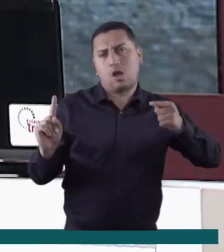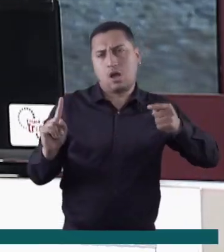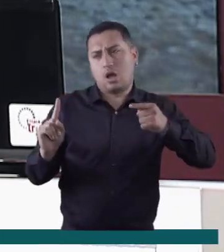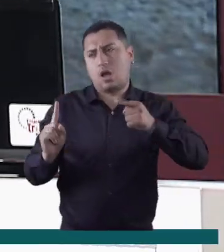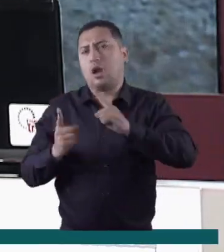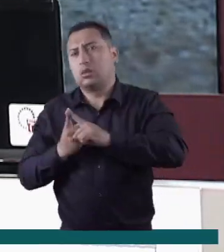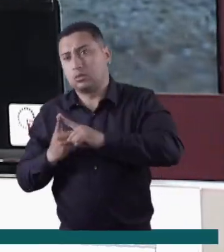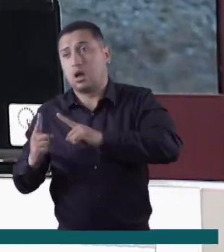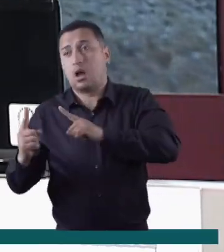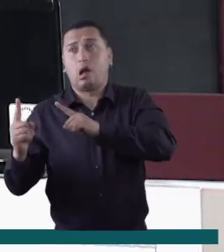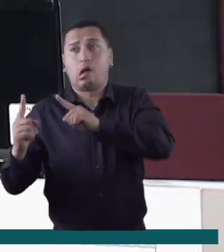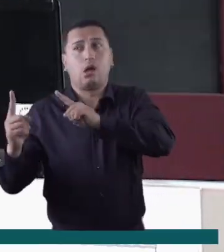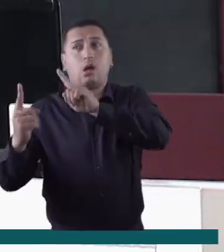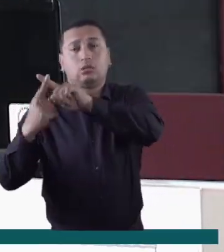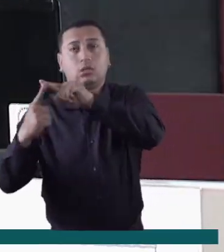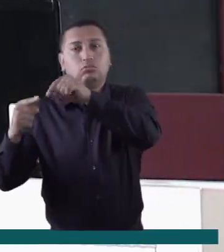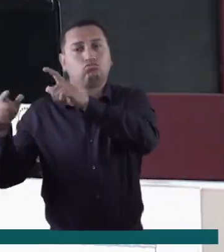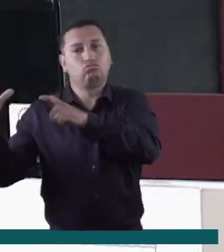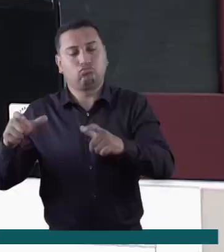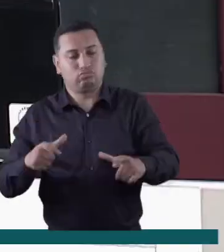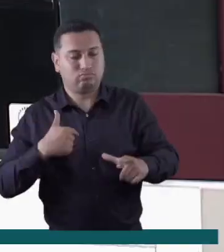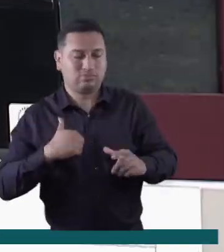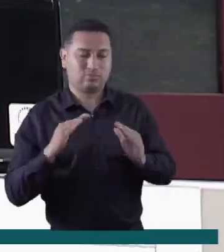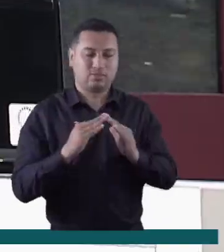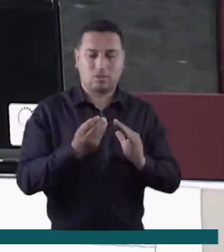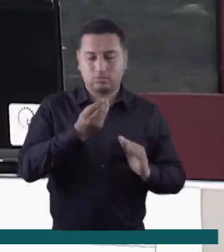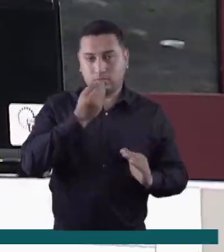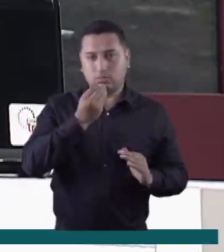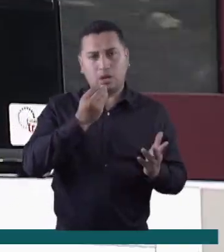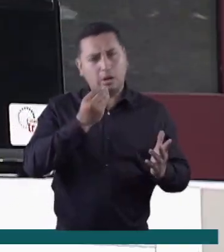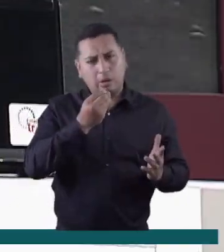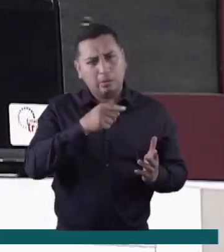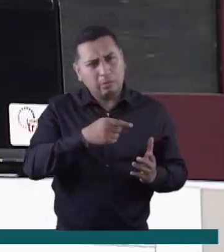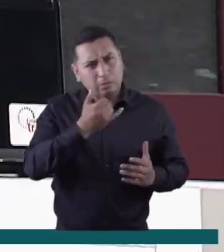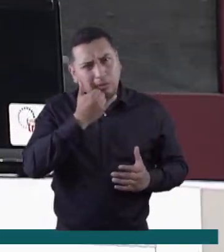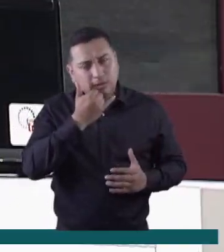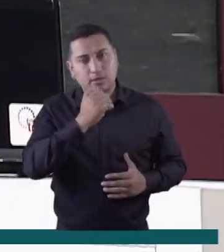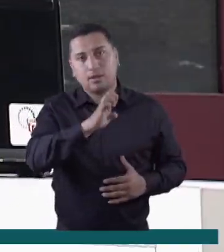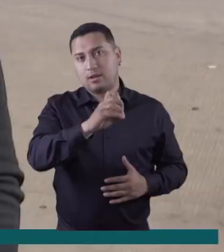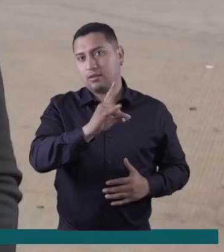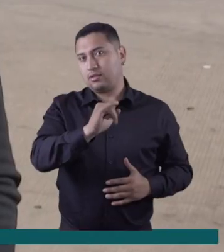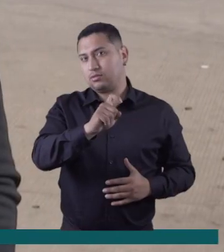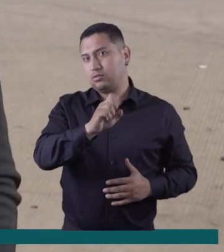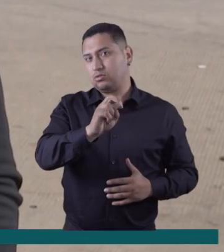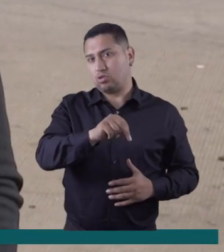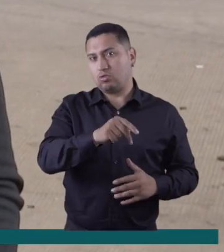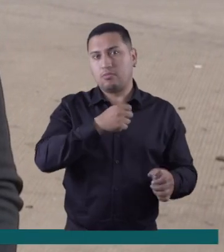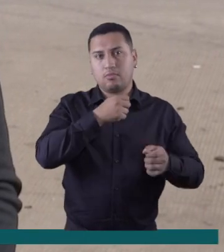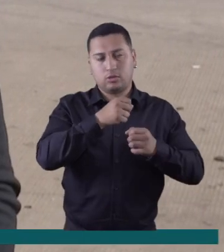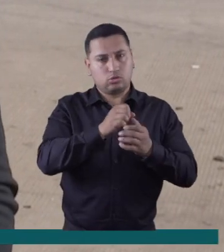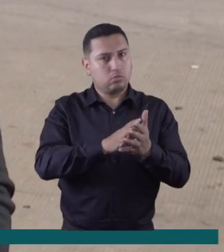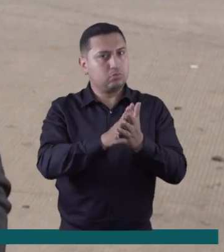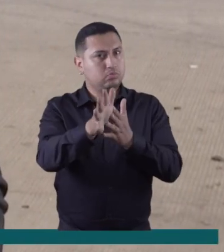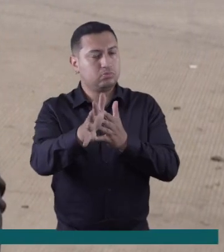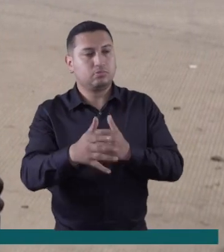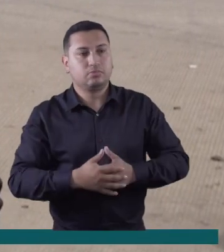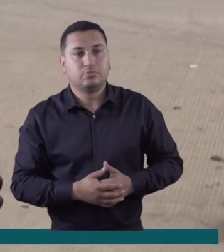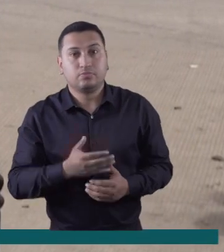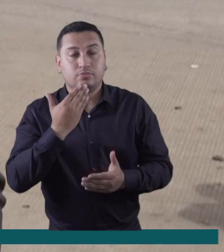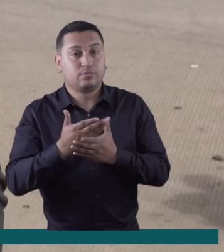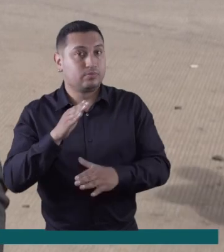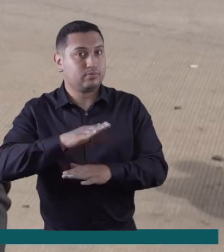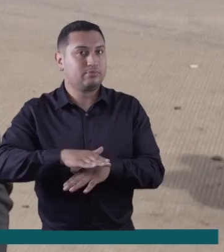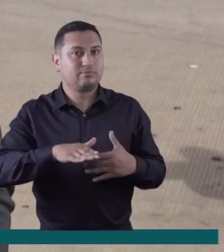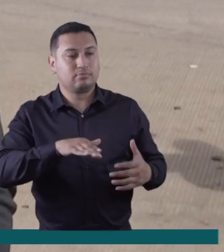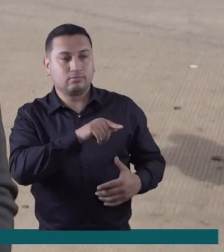estos alimentos lleguen a la mesa de su casa. Edickson Ruiz nos cuenta de qué se trata. Mabel, buenas tardes. Uno de los productos que